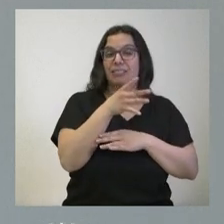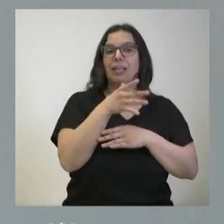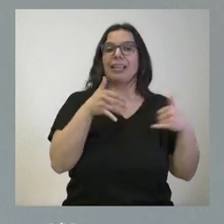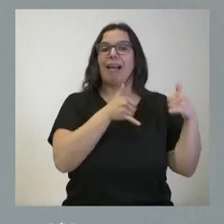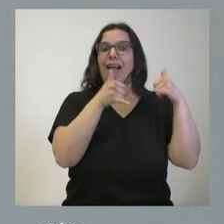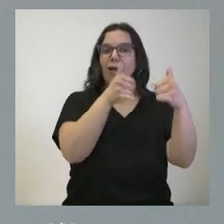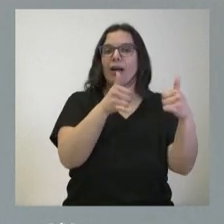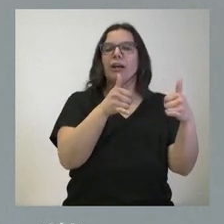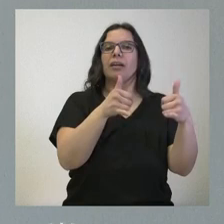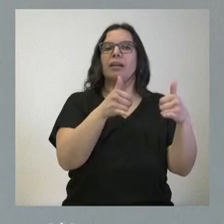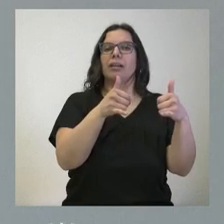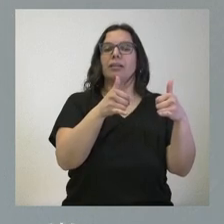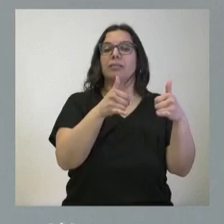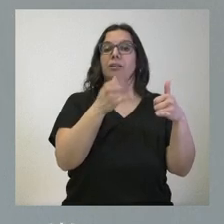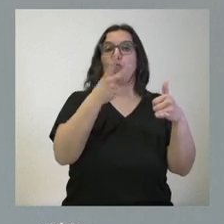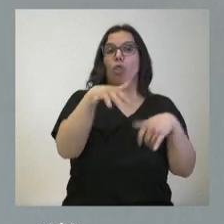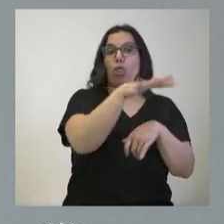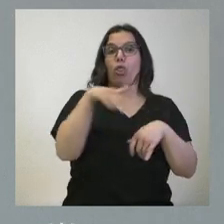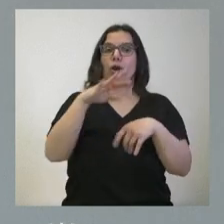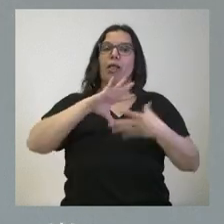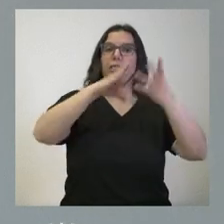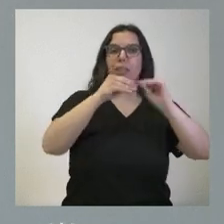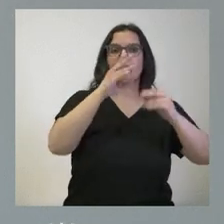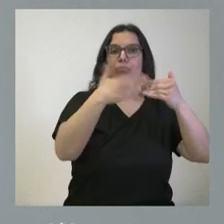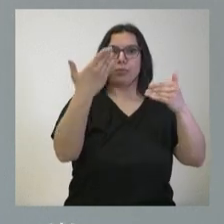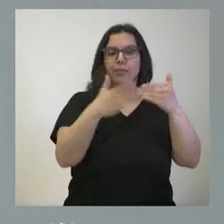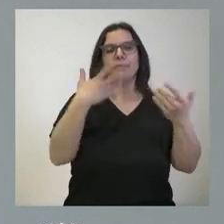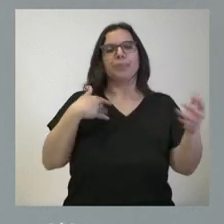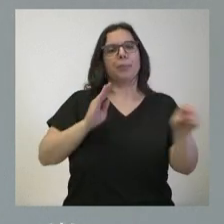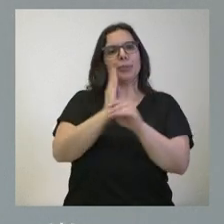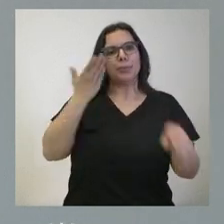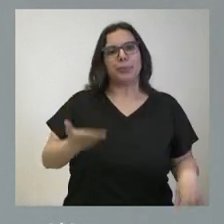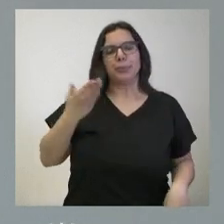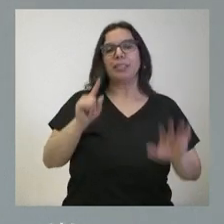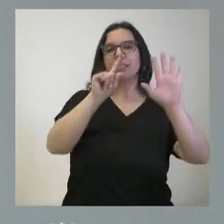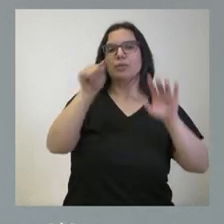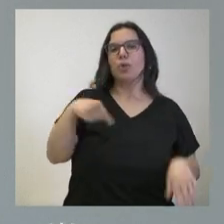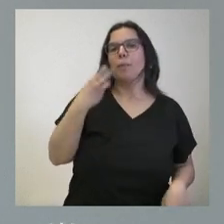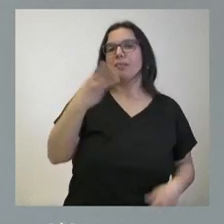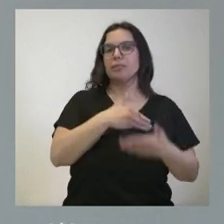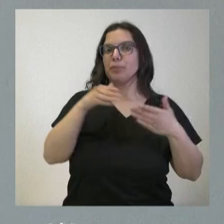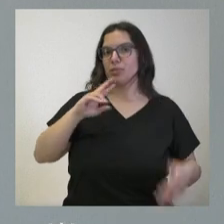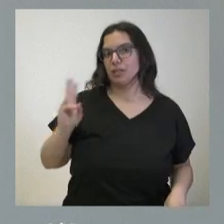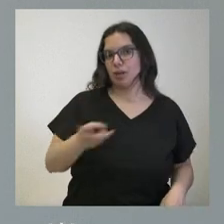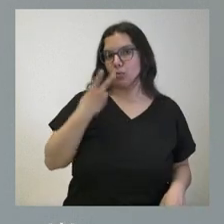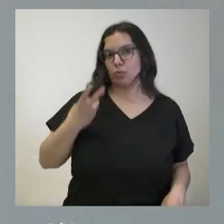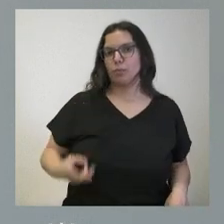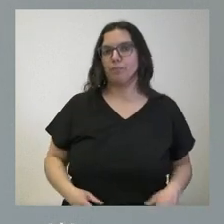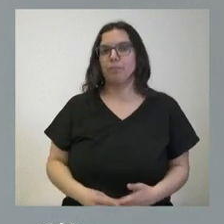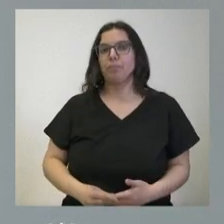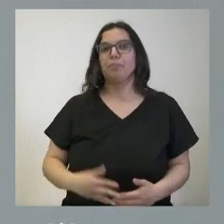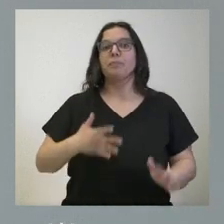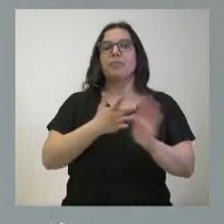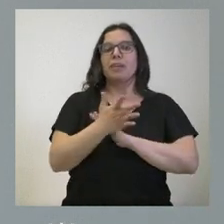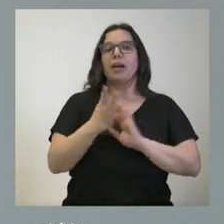Inés y Eza. Se trata de modernizar los mismos y la inversión es ciertamente importante. 6,3 millones de euros. Hablamos de 1